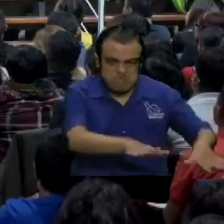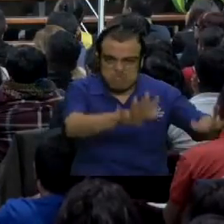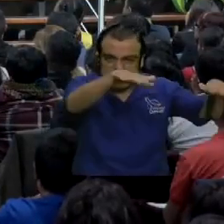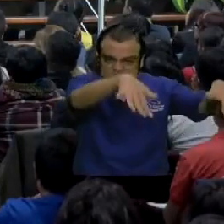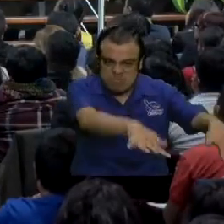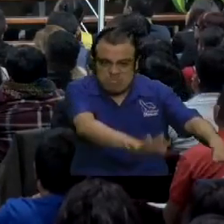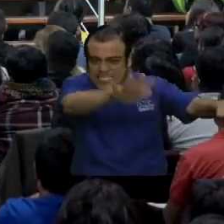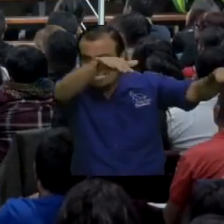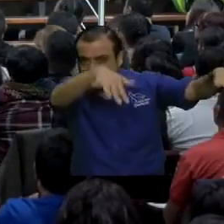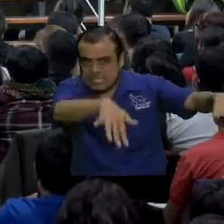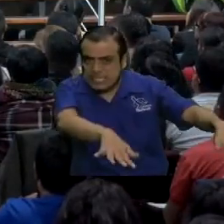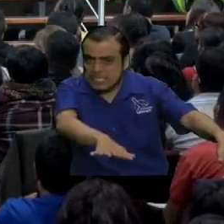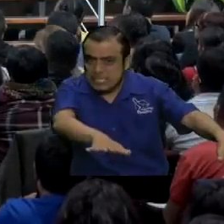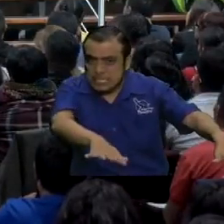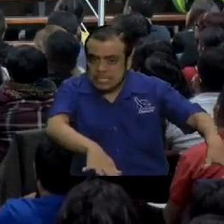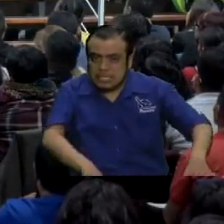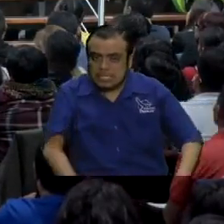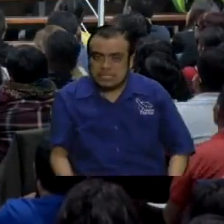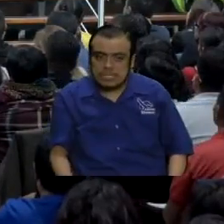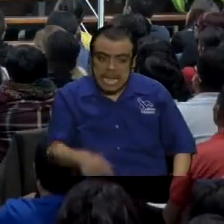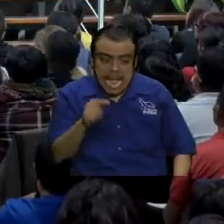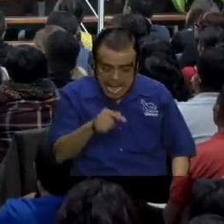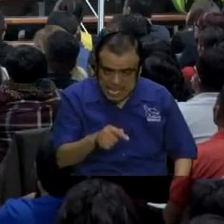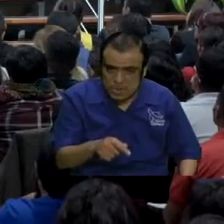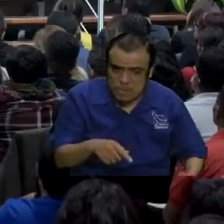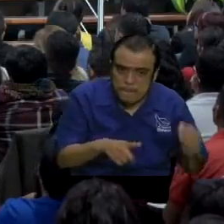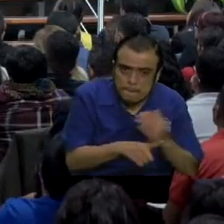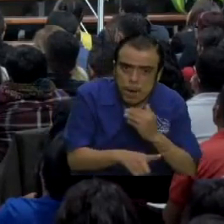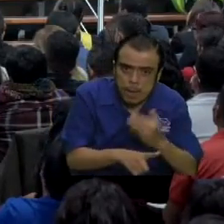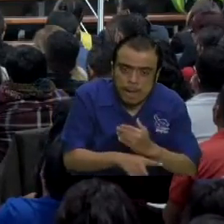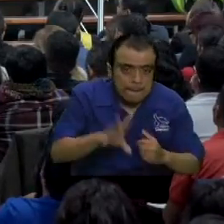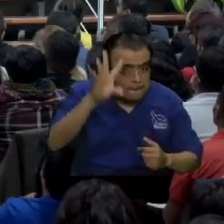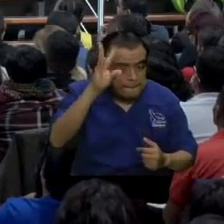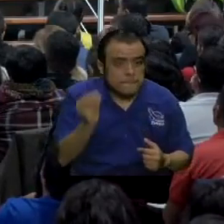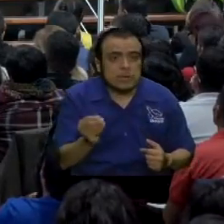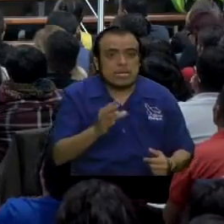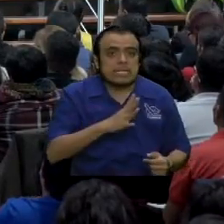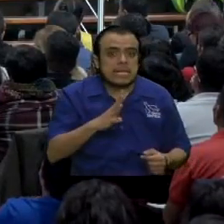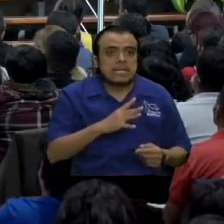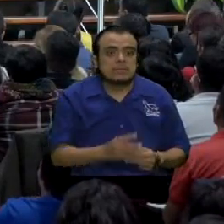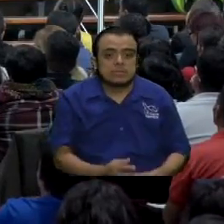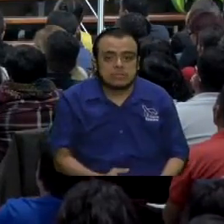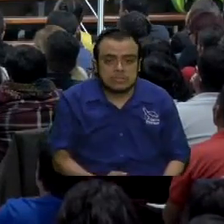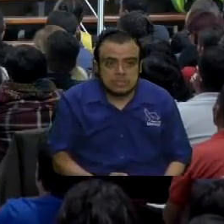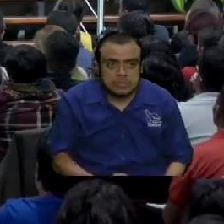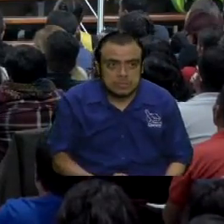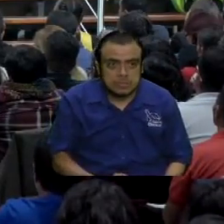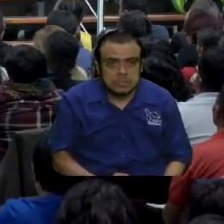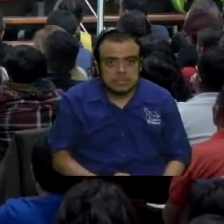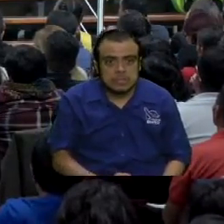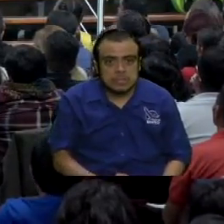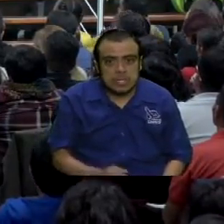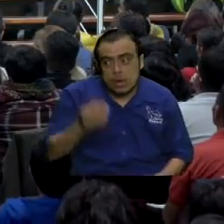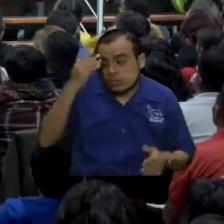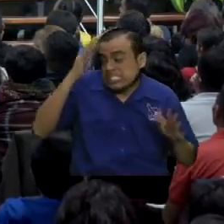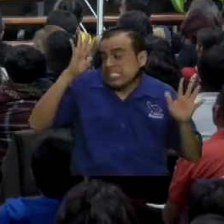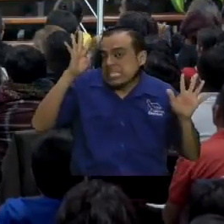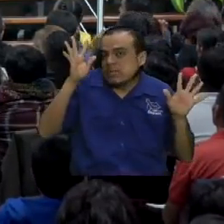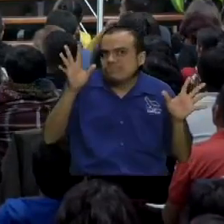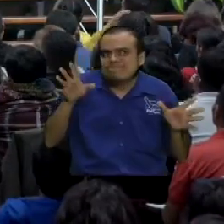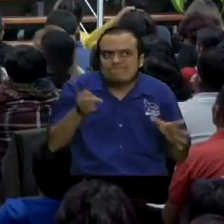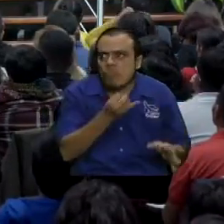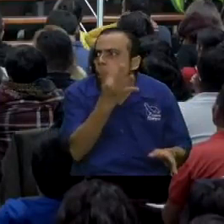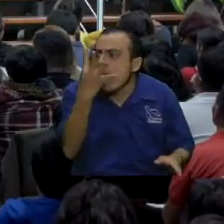Ese es el conflicto. Ese es un conflicto porque entonces tenemos no sé cuánta cantidad de doctrinas.